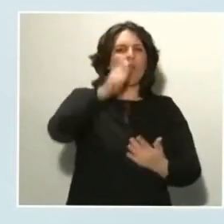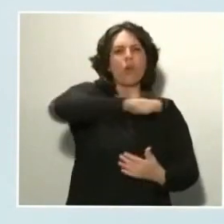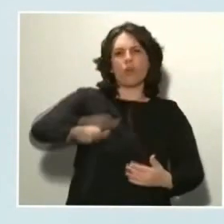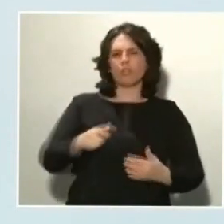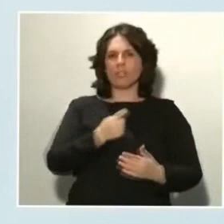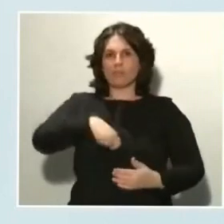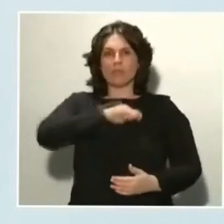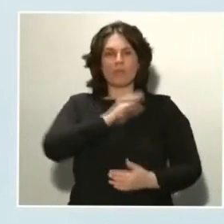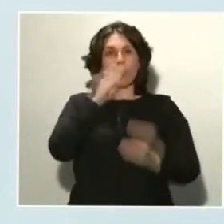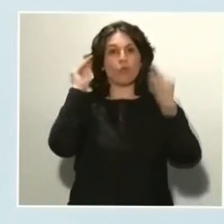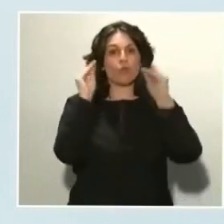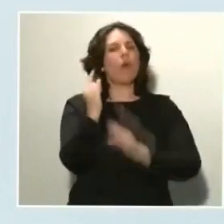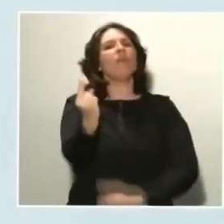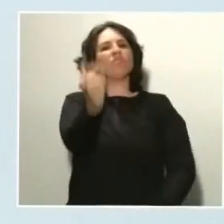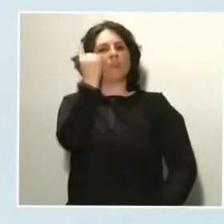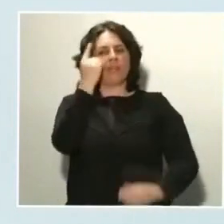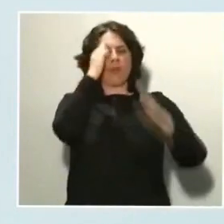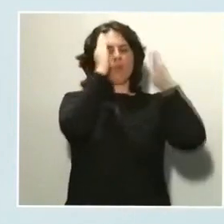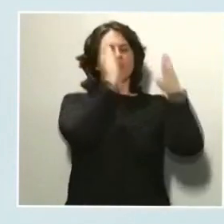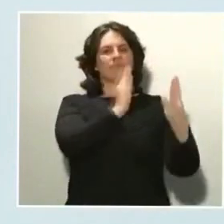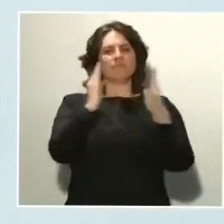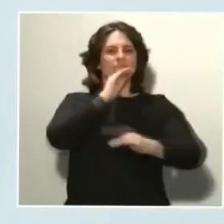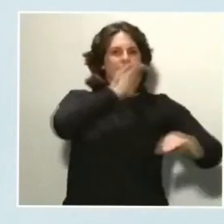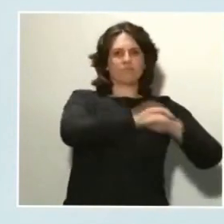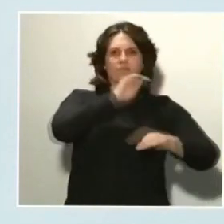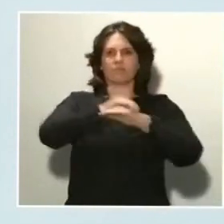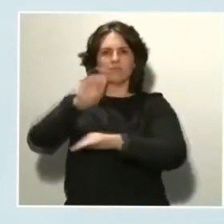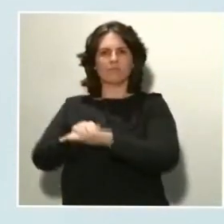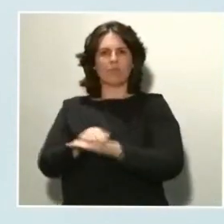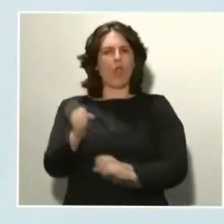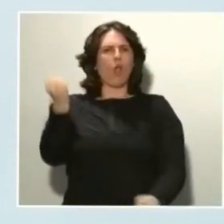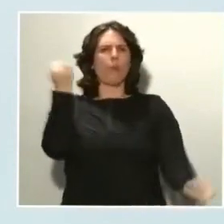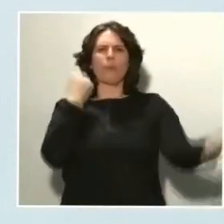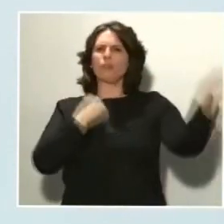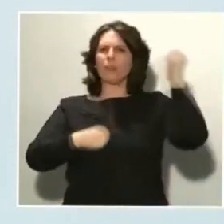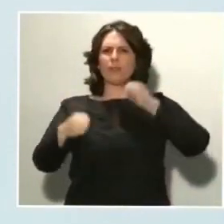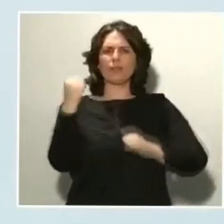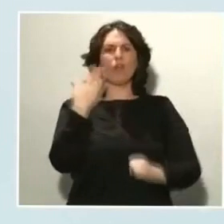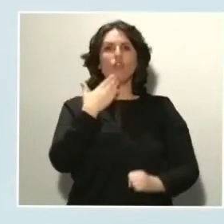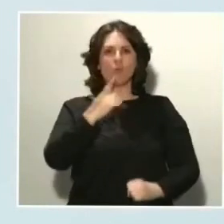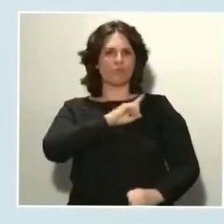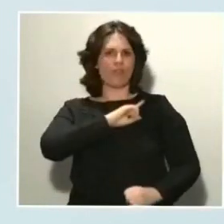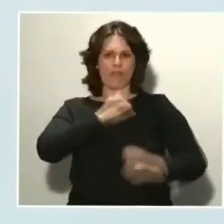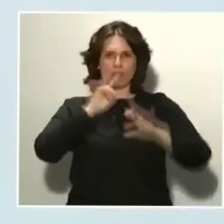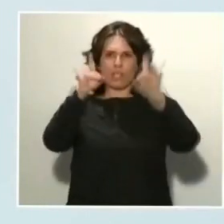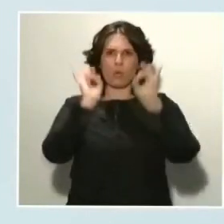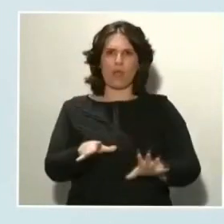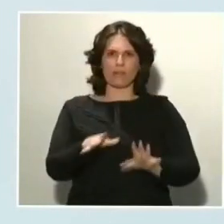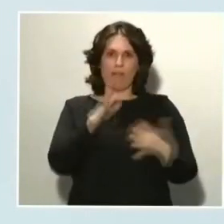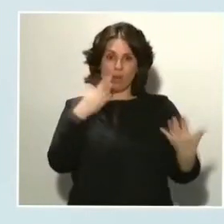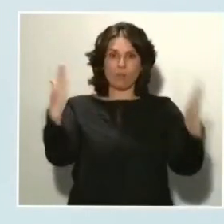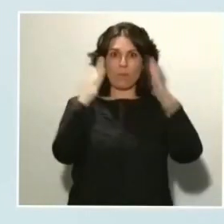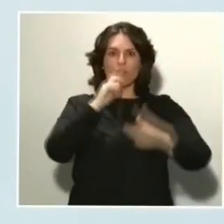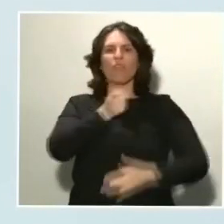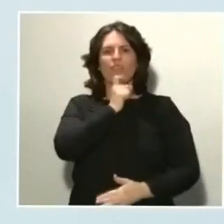están mostrando todos los ciudadanos comportándose como soldados en este difícil momento. De